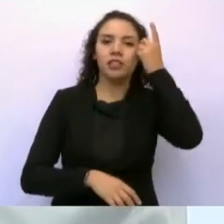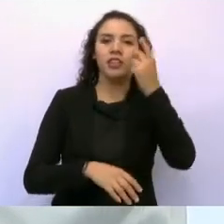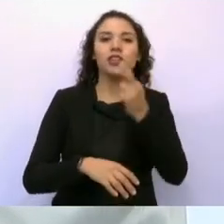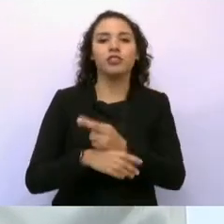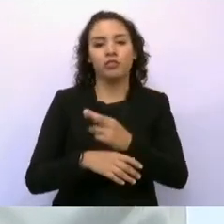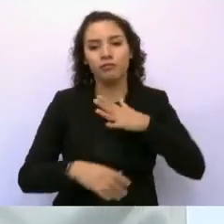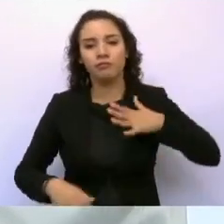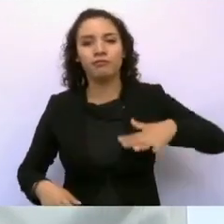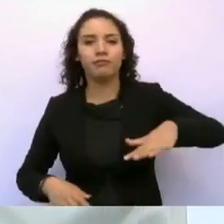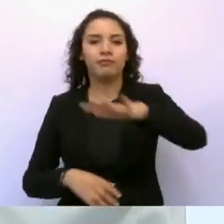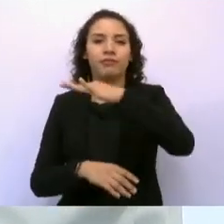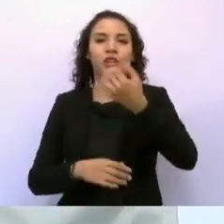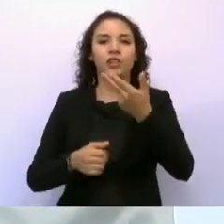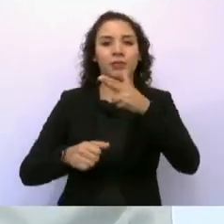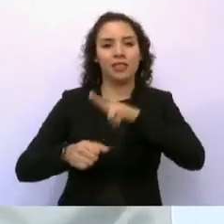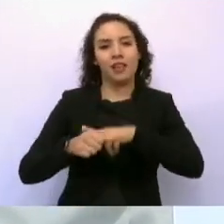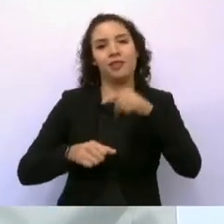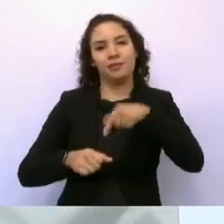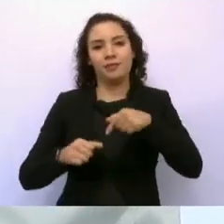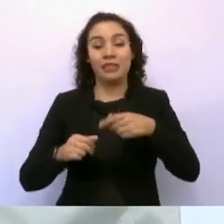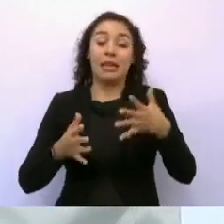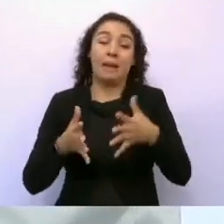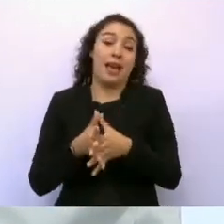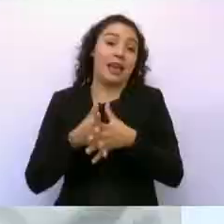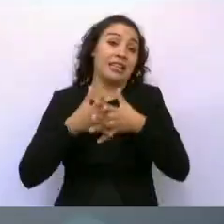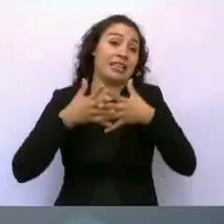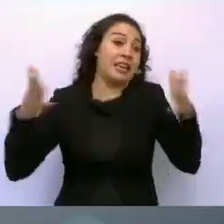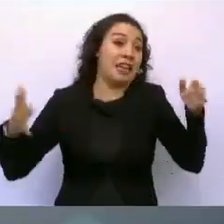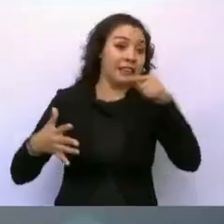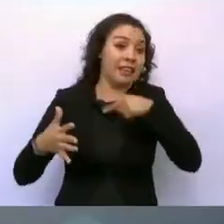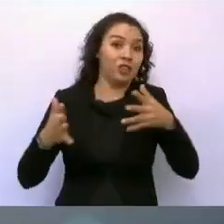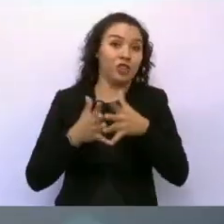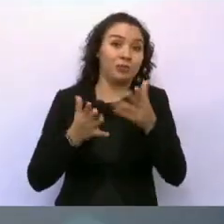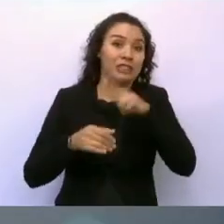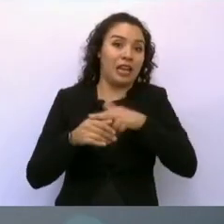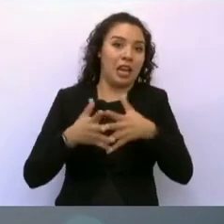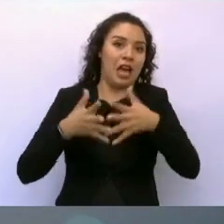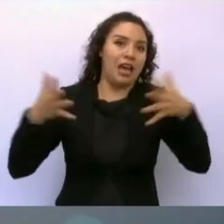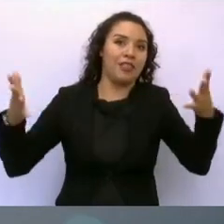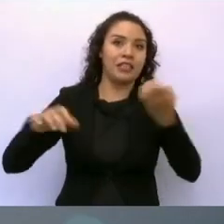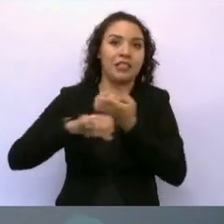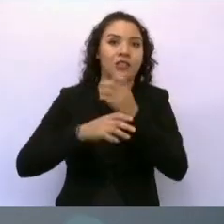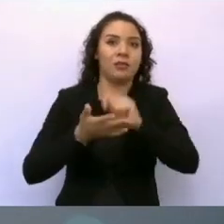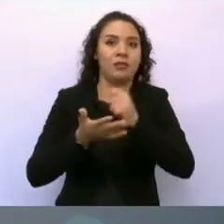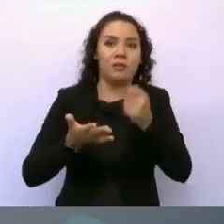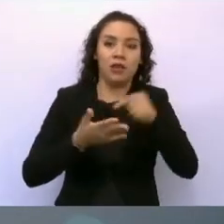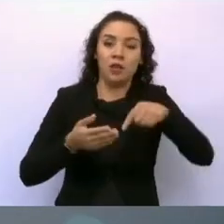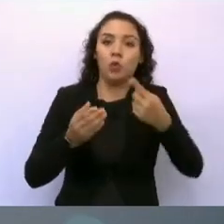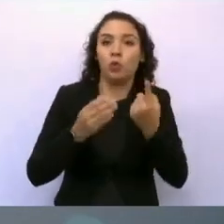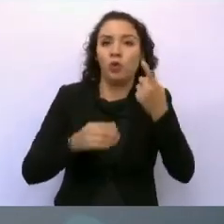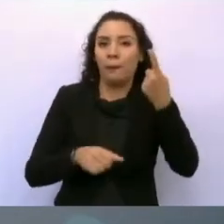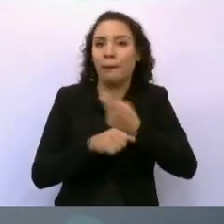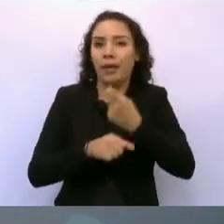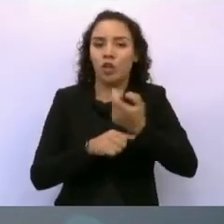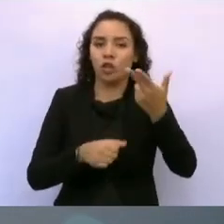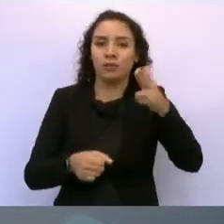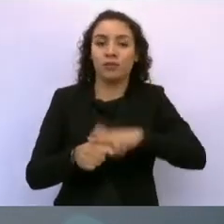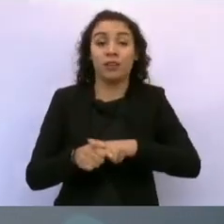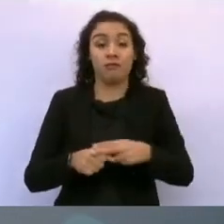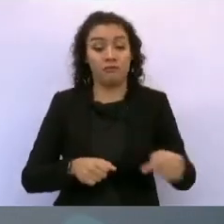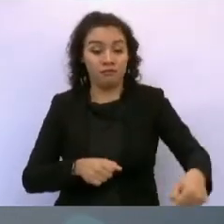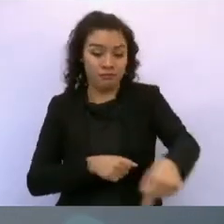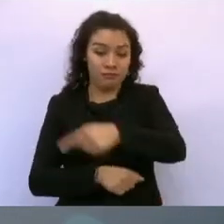este grandioso hospital, el más grande del Estado, ubicado en un punto estratégico donde